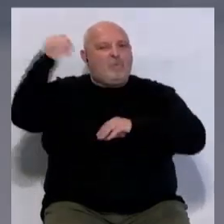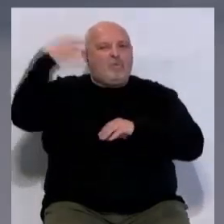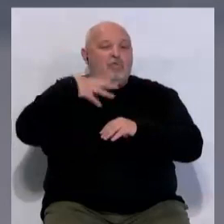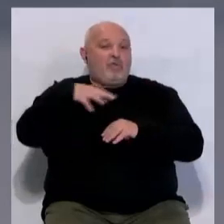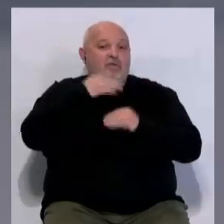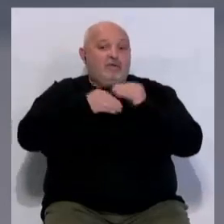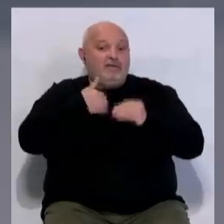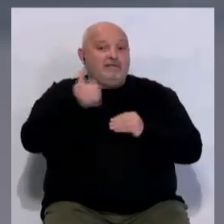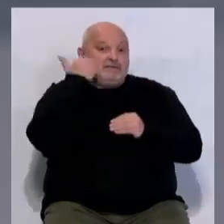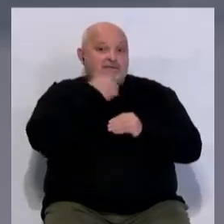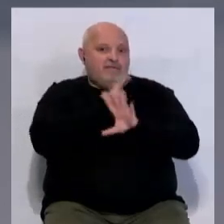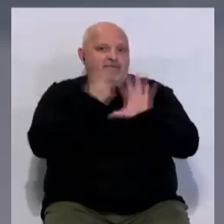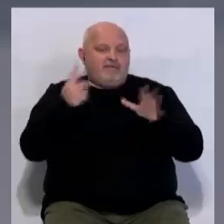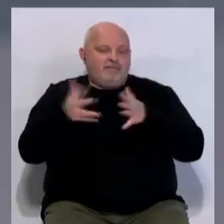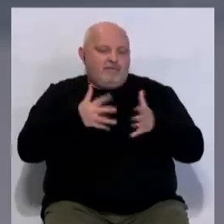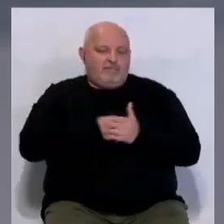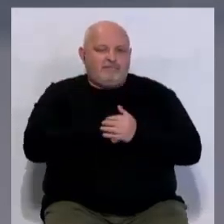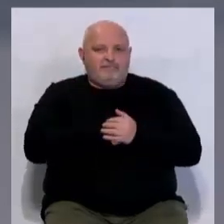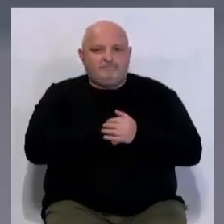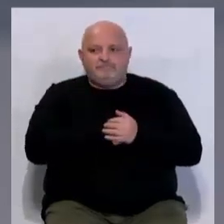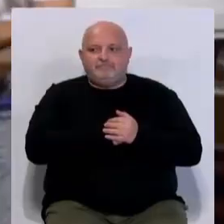se celebra este sábado 16 de marzo.